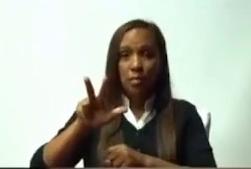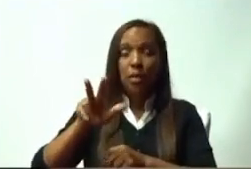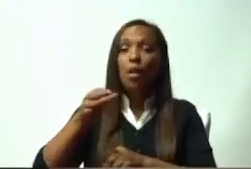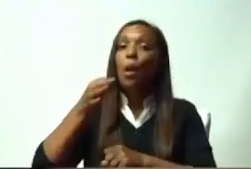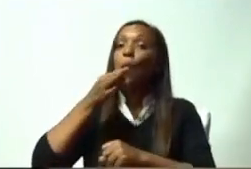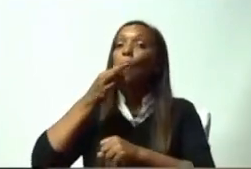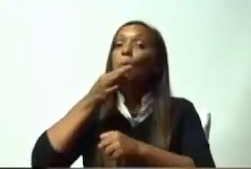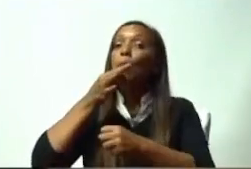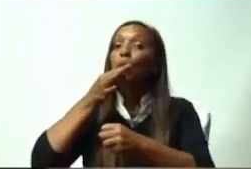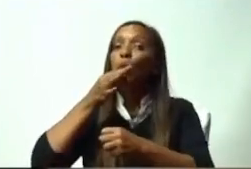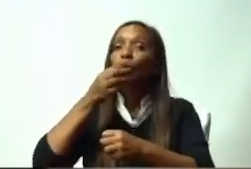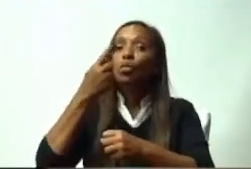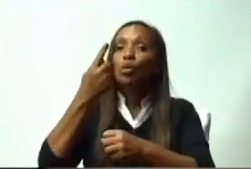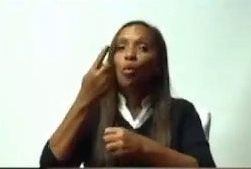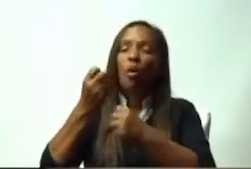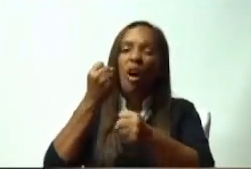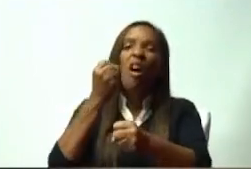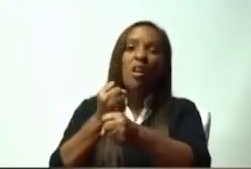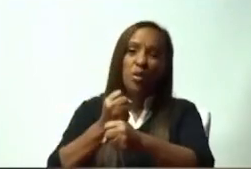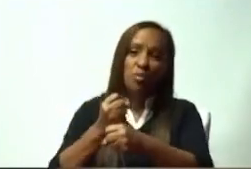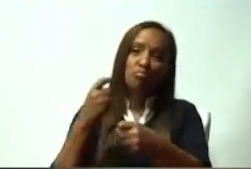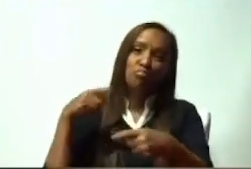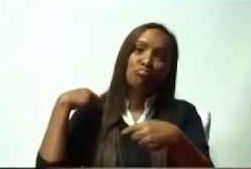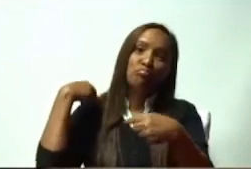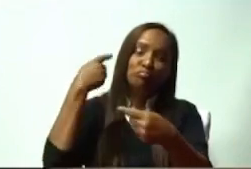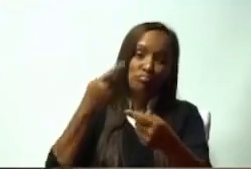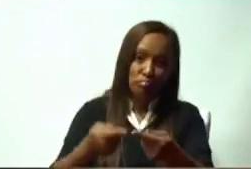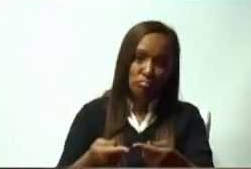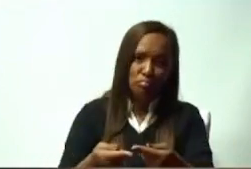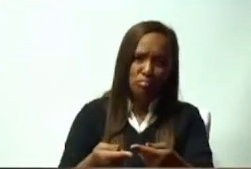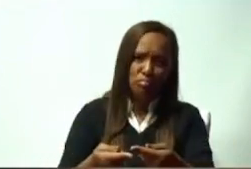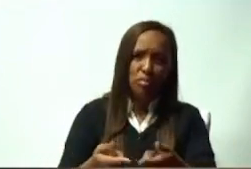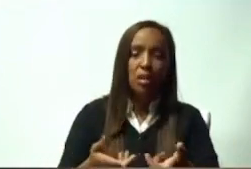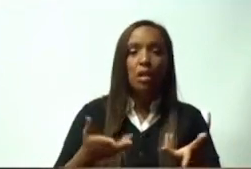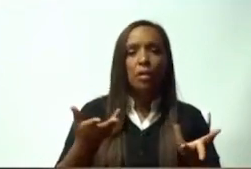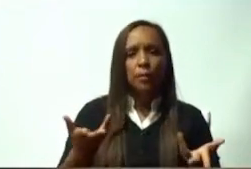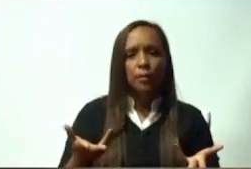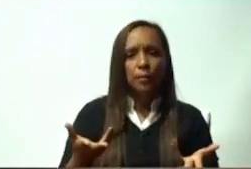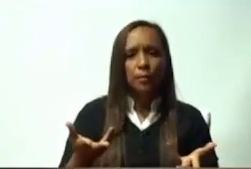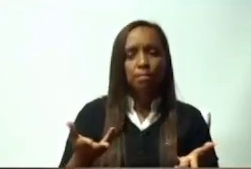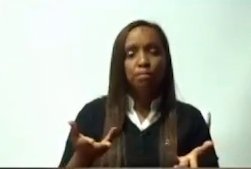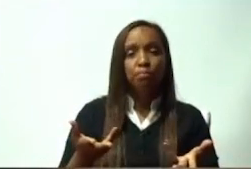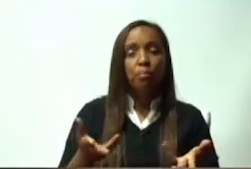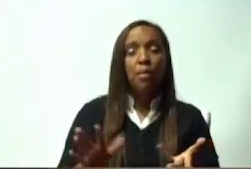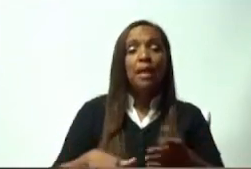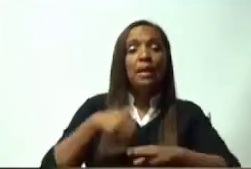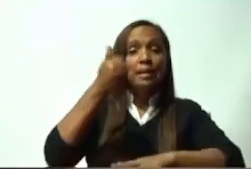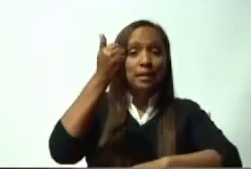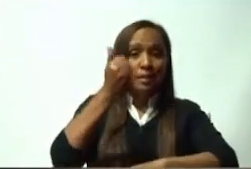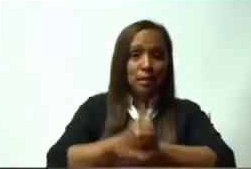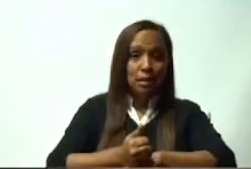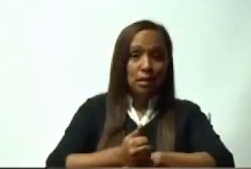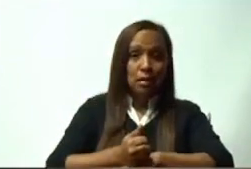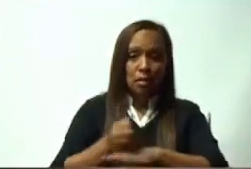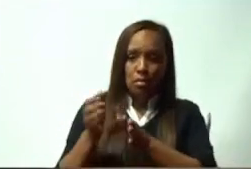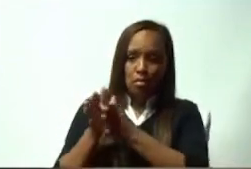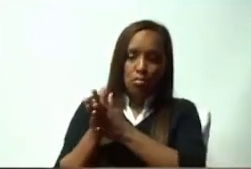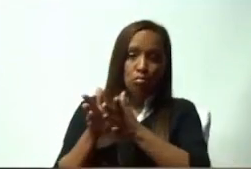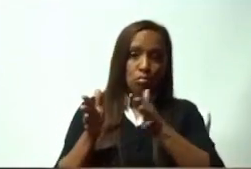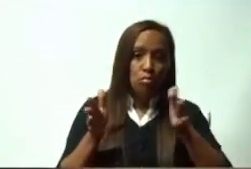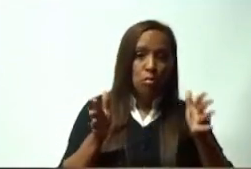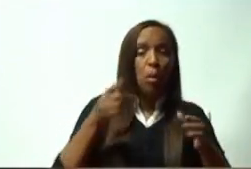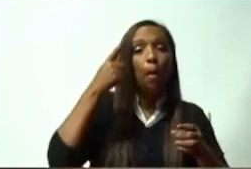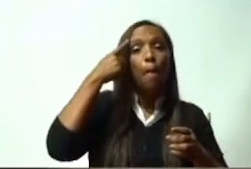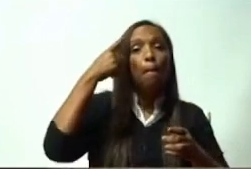reglamento para garantizar su correcta aplicación. Y se estableció un plazo y un mandato. La ley que aprobamos el año